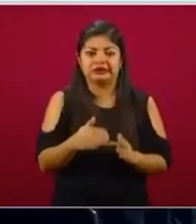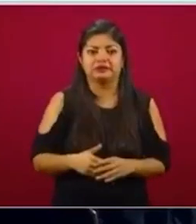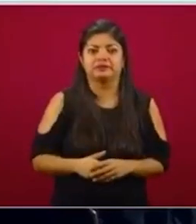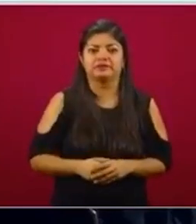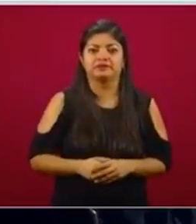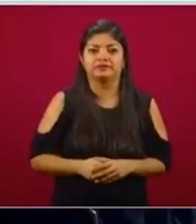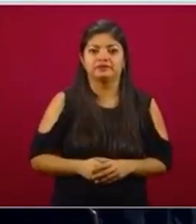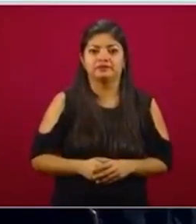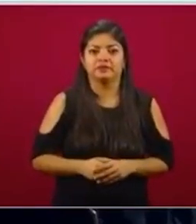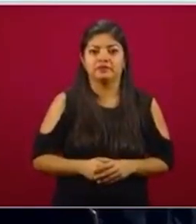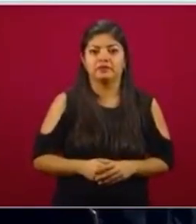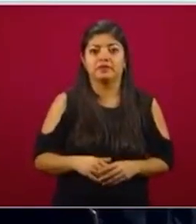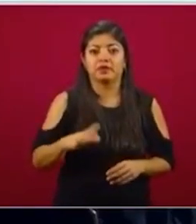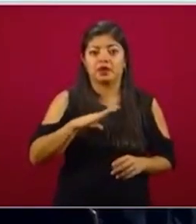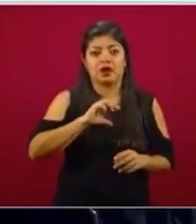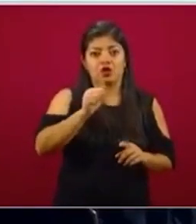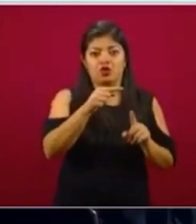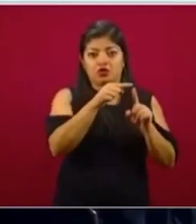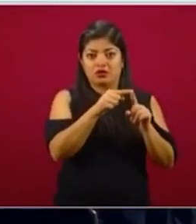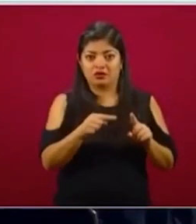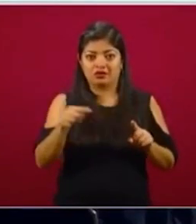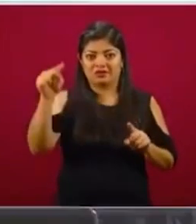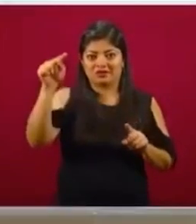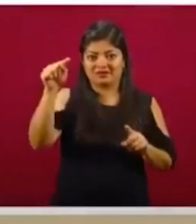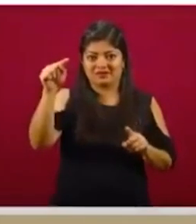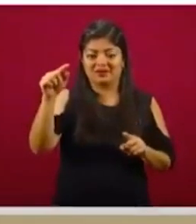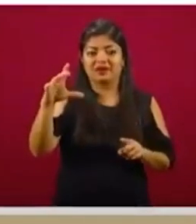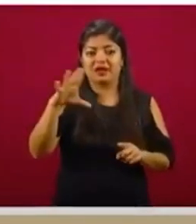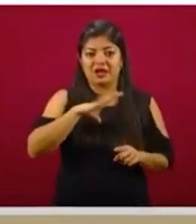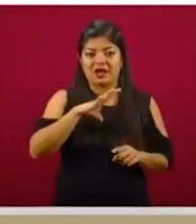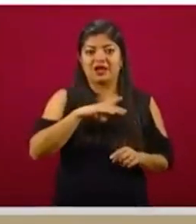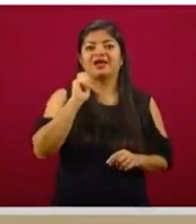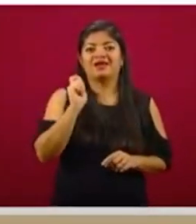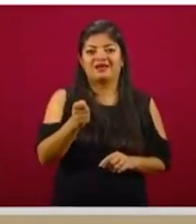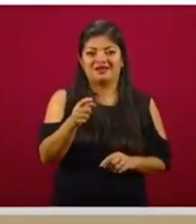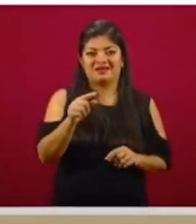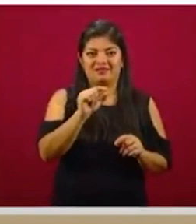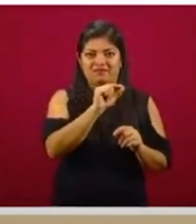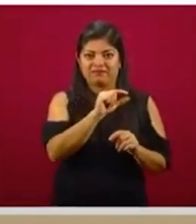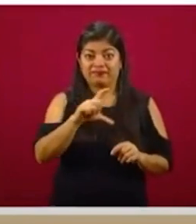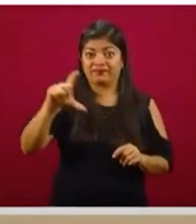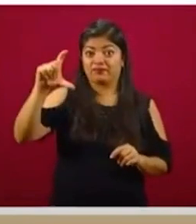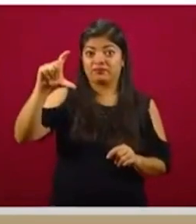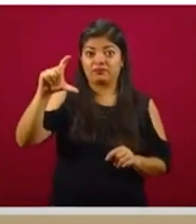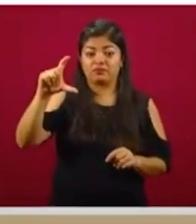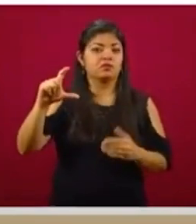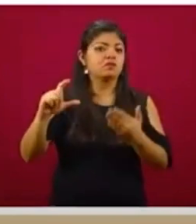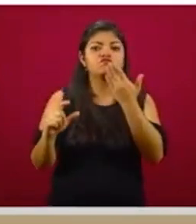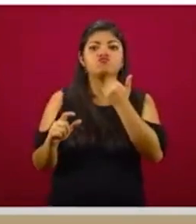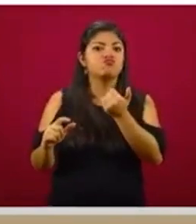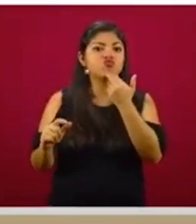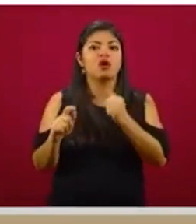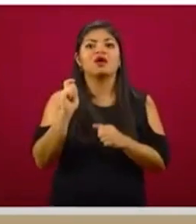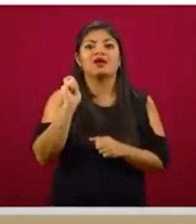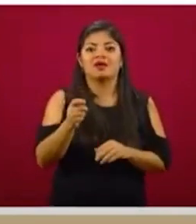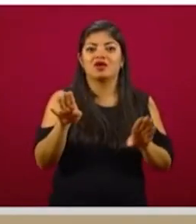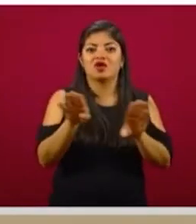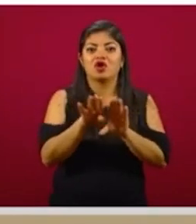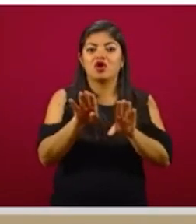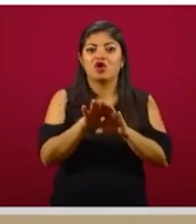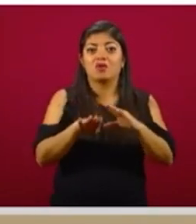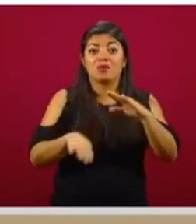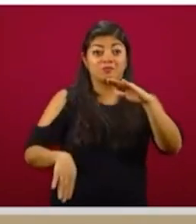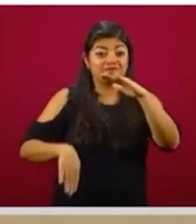Nuestra curva acumulada de casos es esta curva ascendente en la medida en que no se ha llegado al punto de inflexión de la